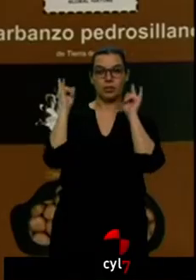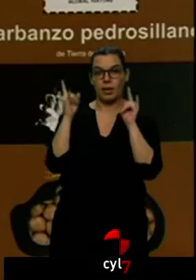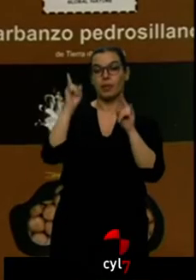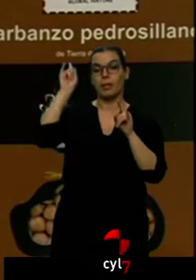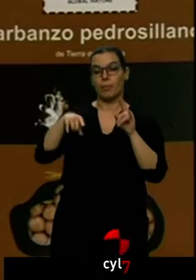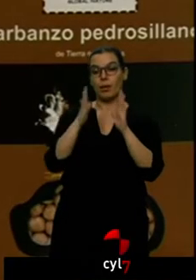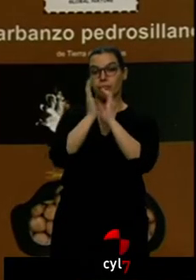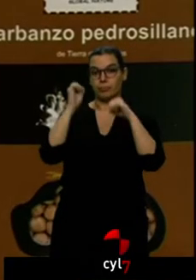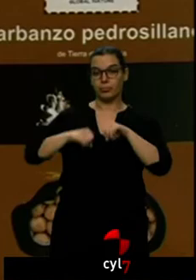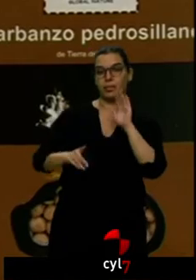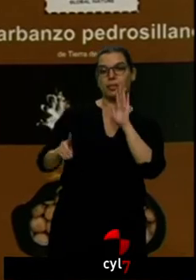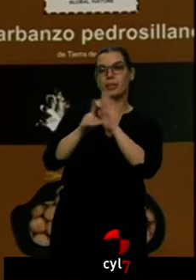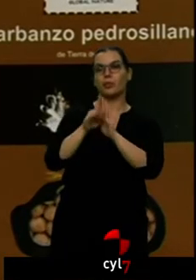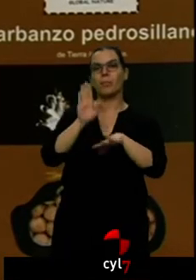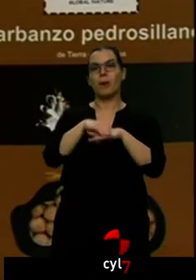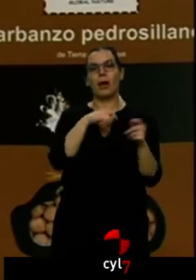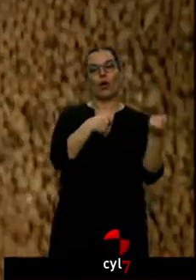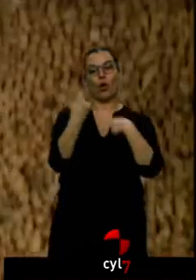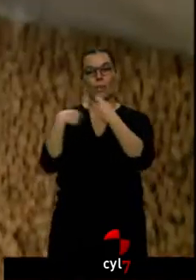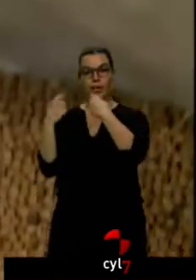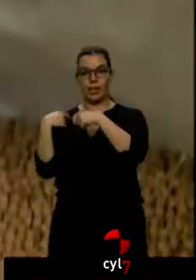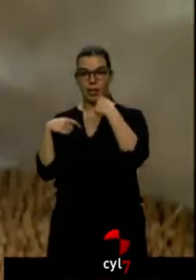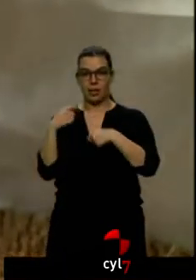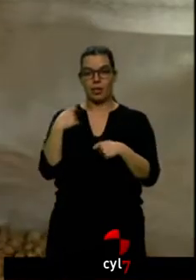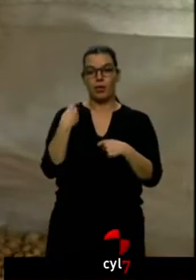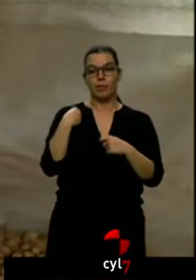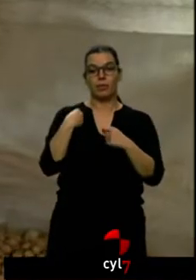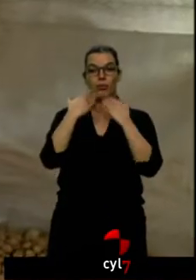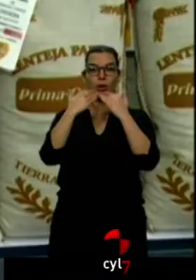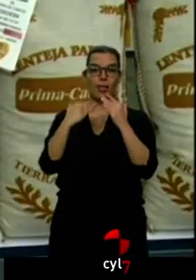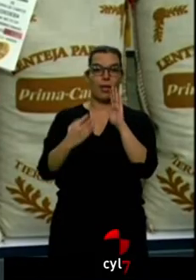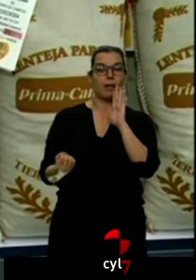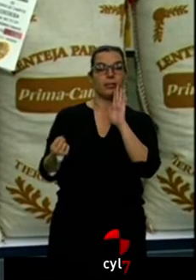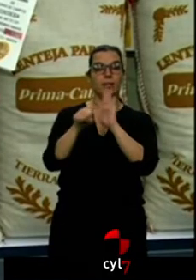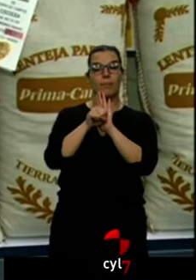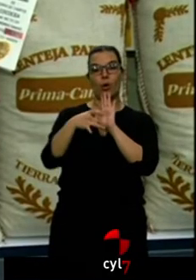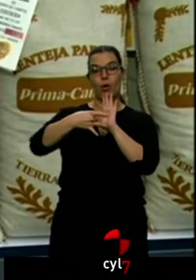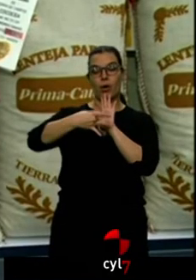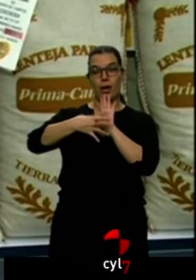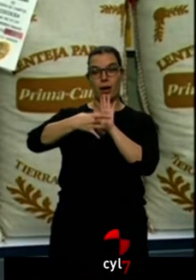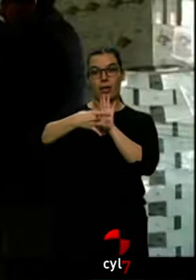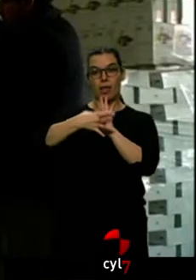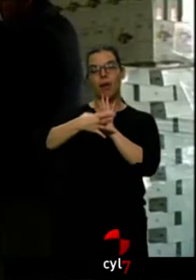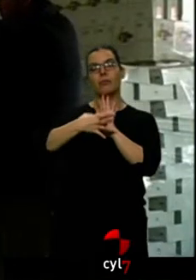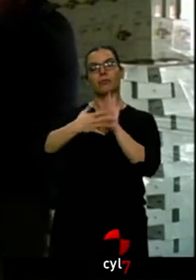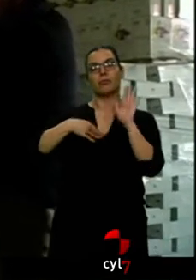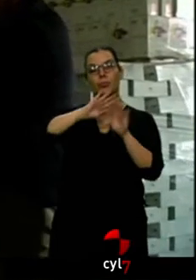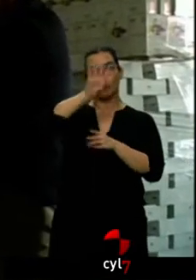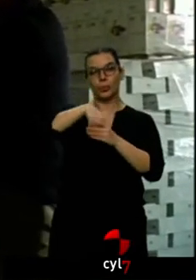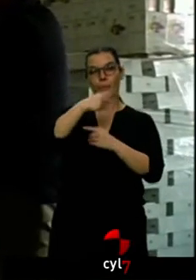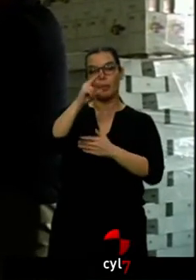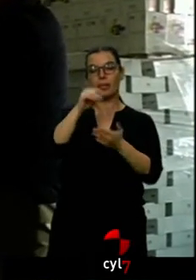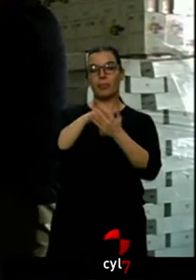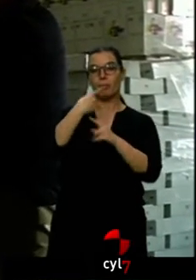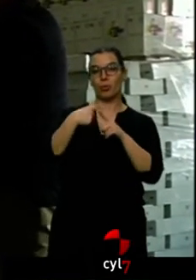decreto para hacer más fácil la comercialización a través de figuras de calidad, donde ahora están integrados 20.000 productos y 1